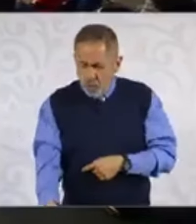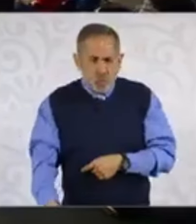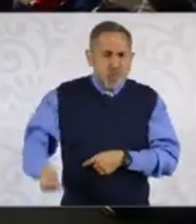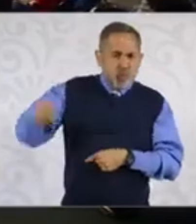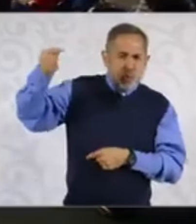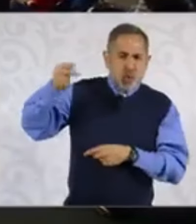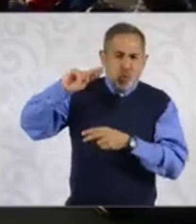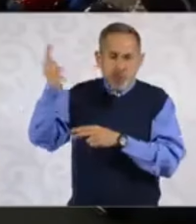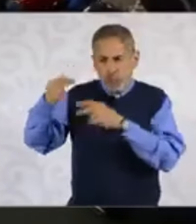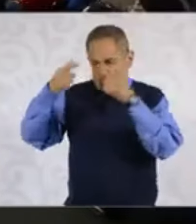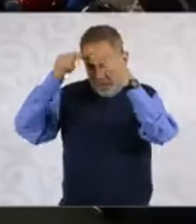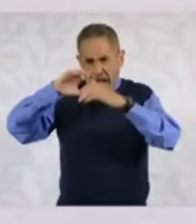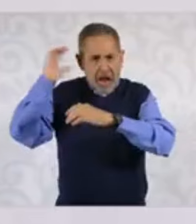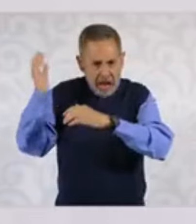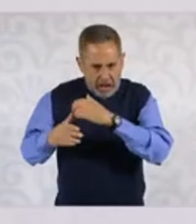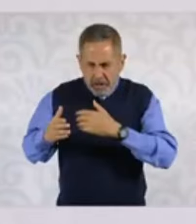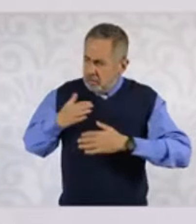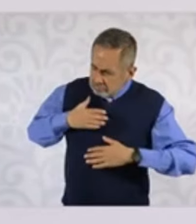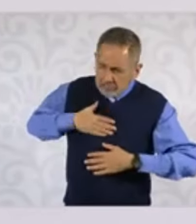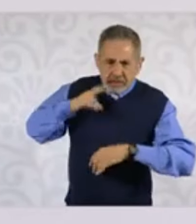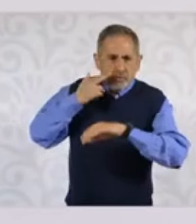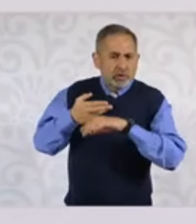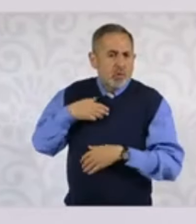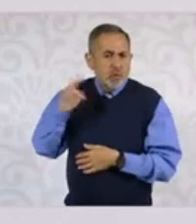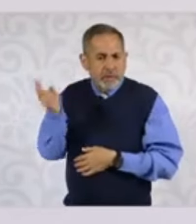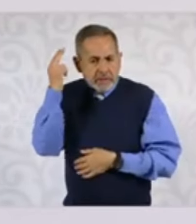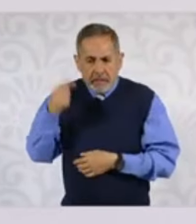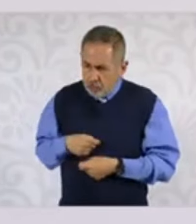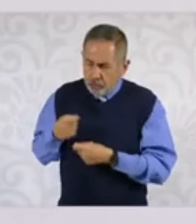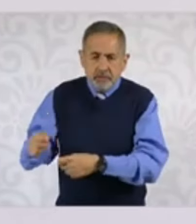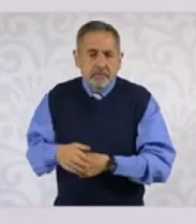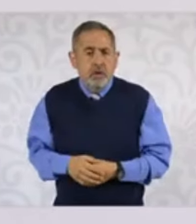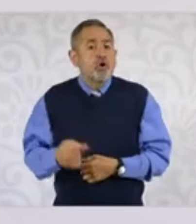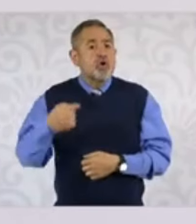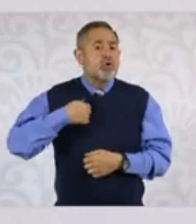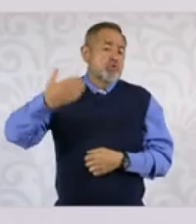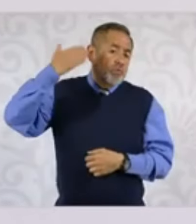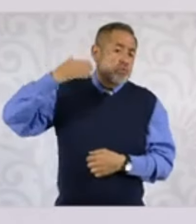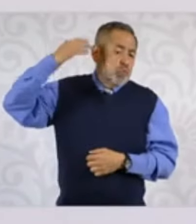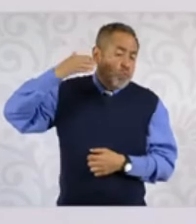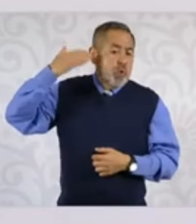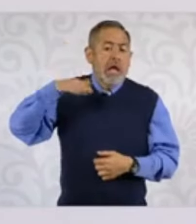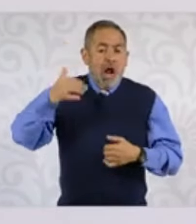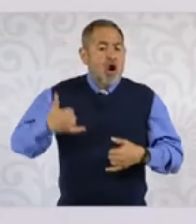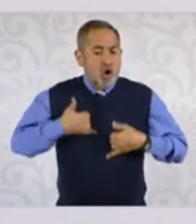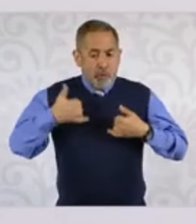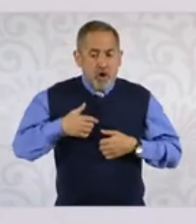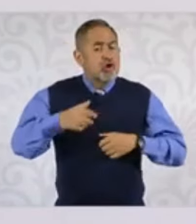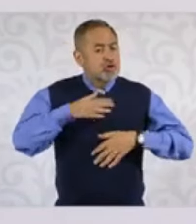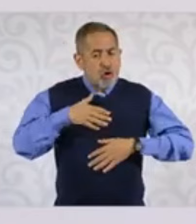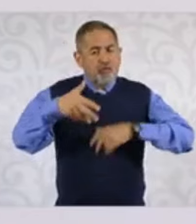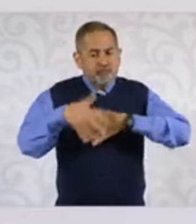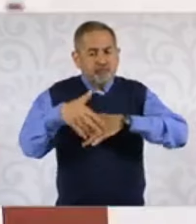bienestar que otorga el gobierno federal. Sí, entonces estarían recibiendo también su